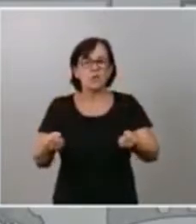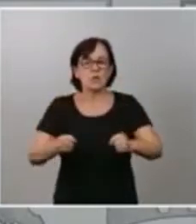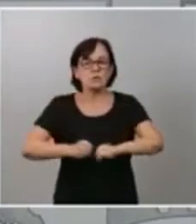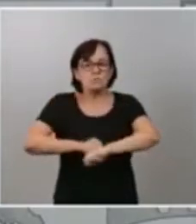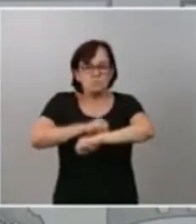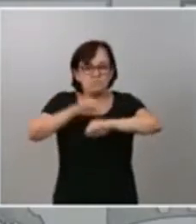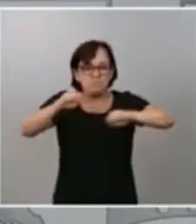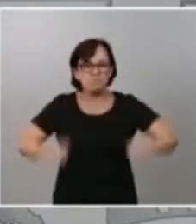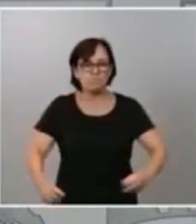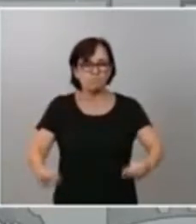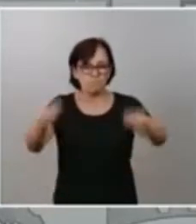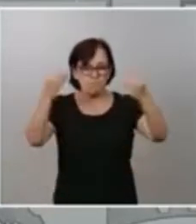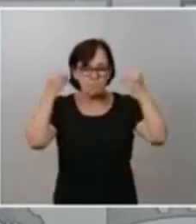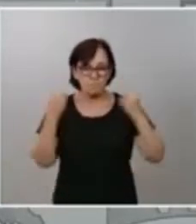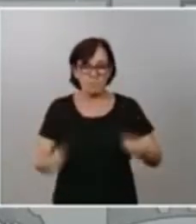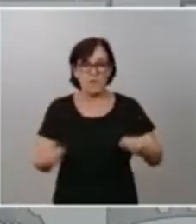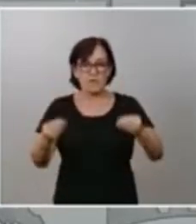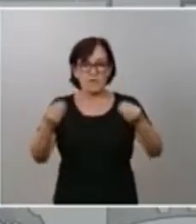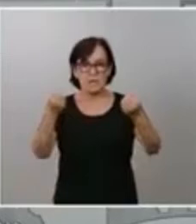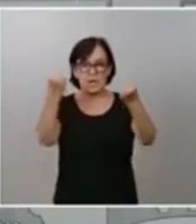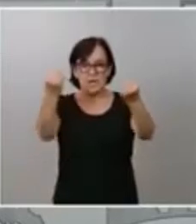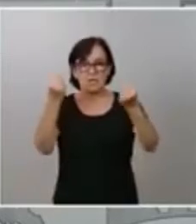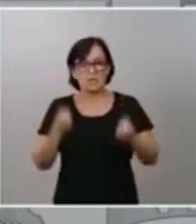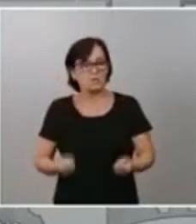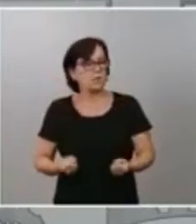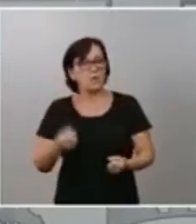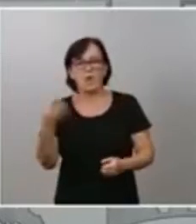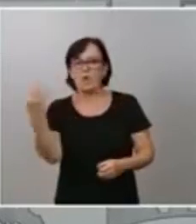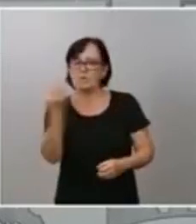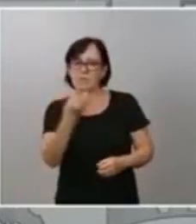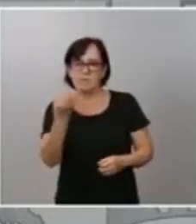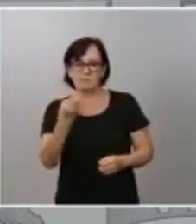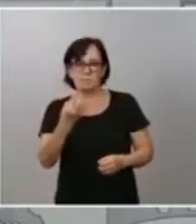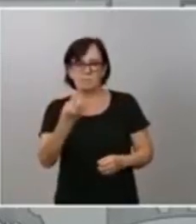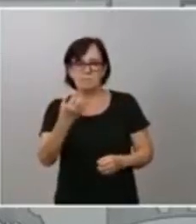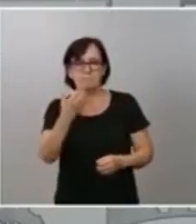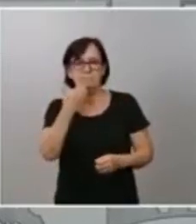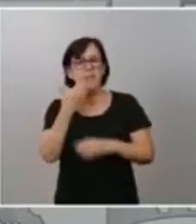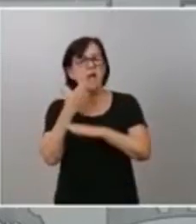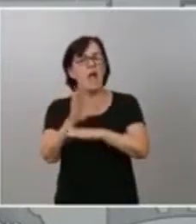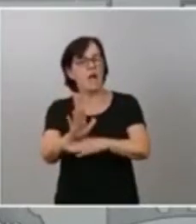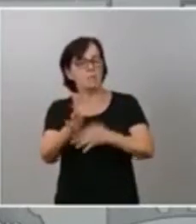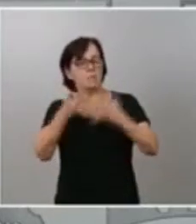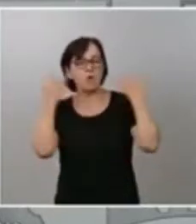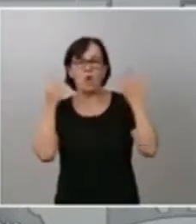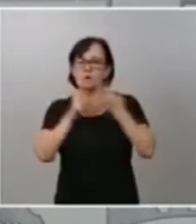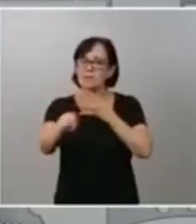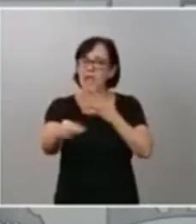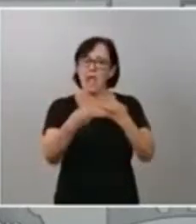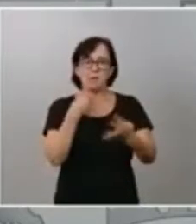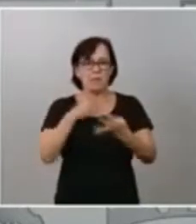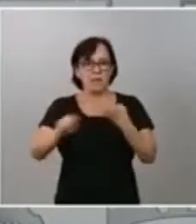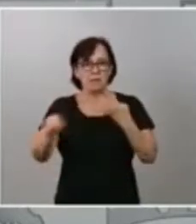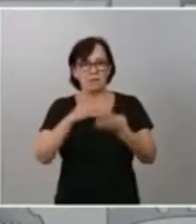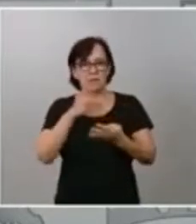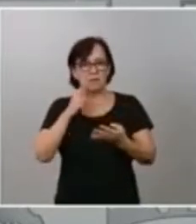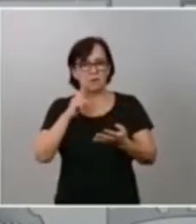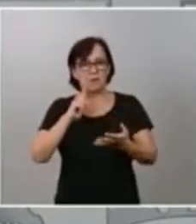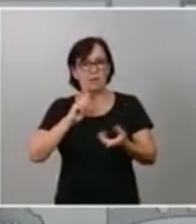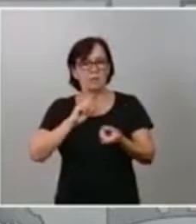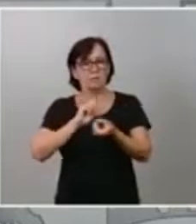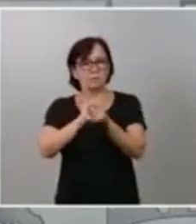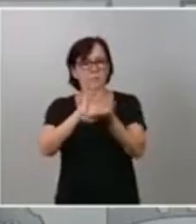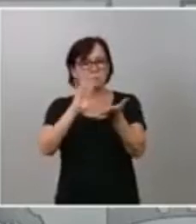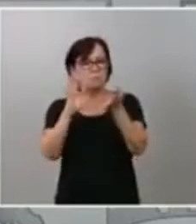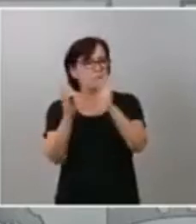tienen que abonarse con ejemplaridad, con transparencia y con regeneración. En este sentido,